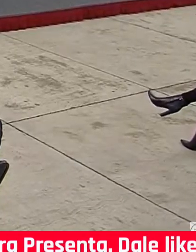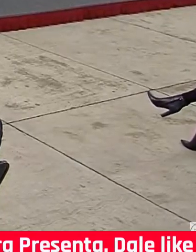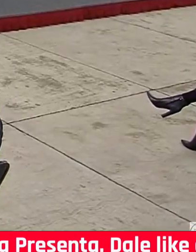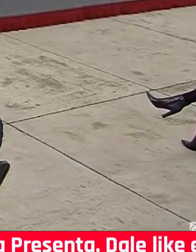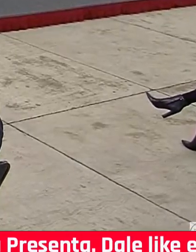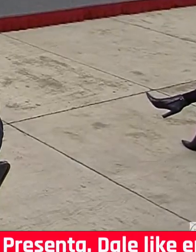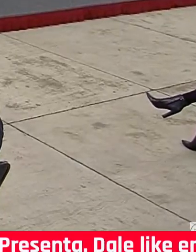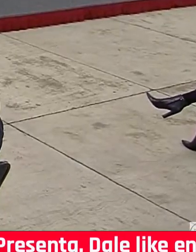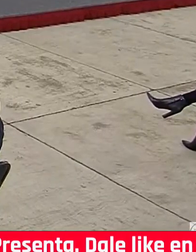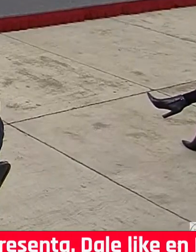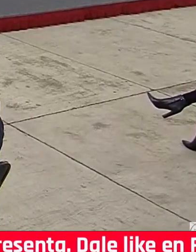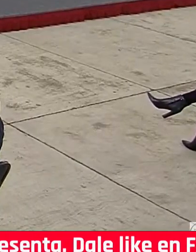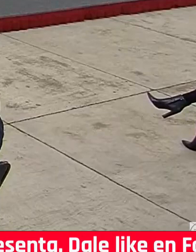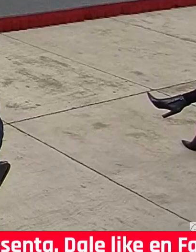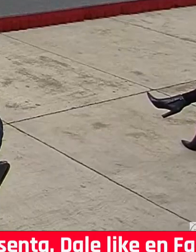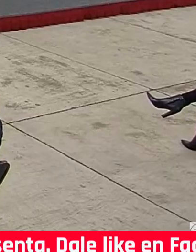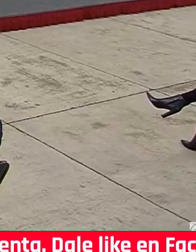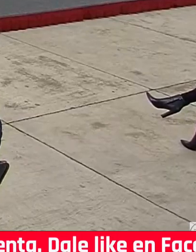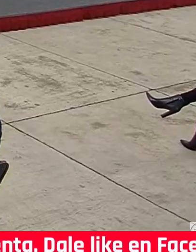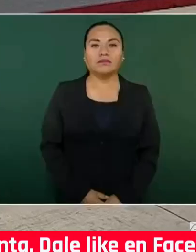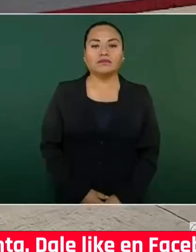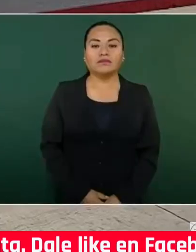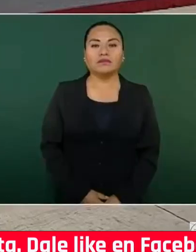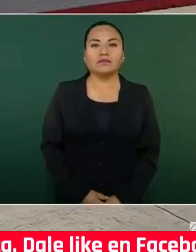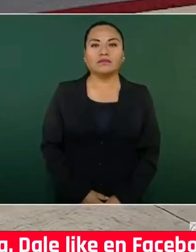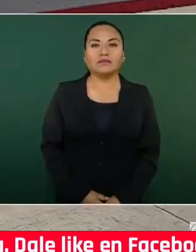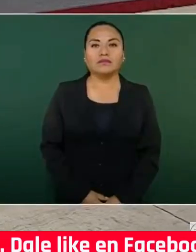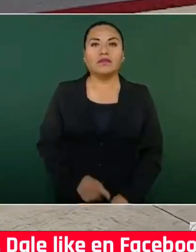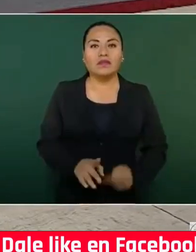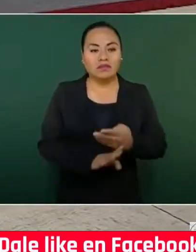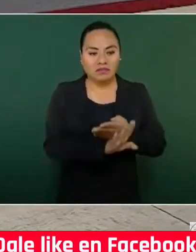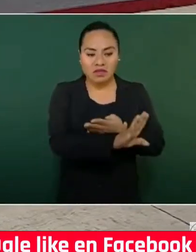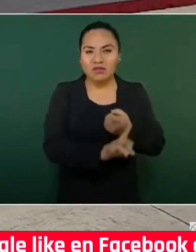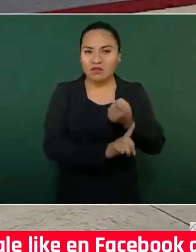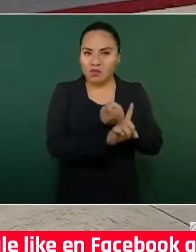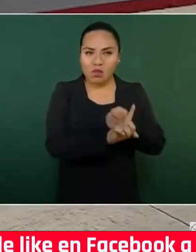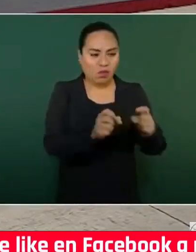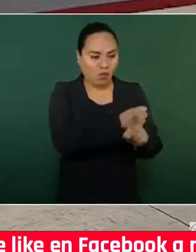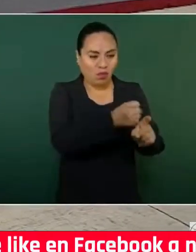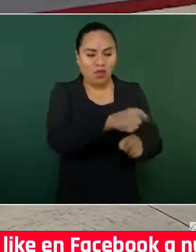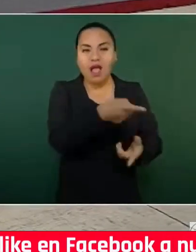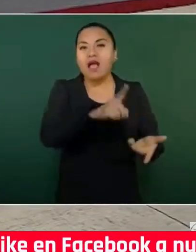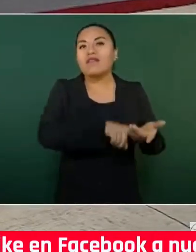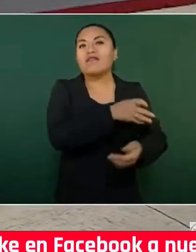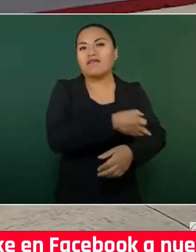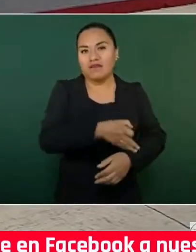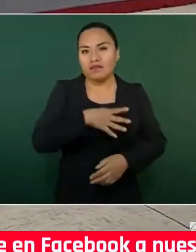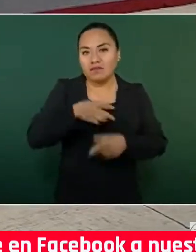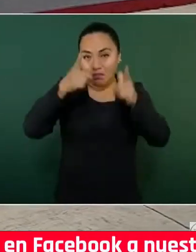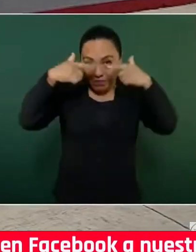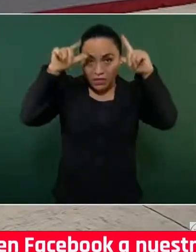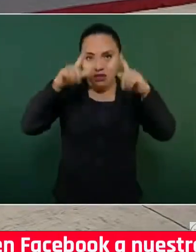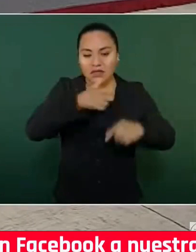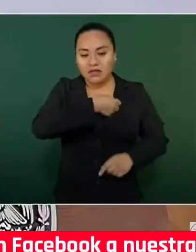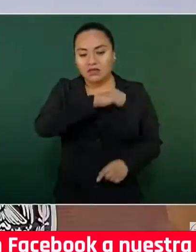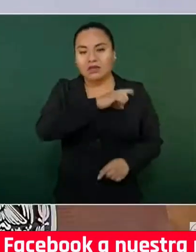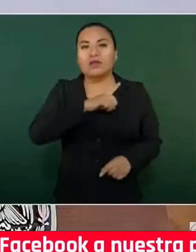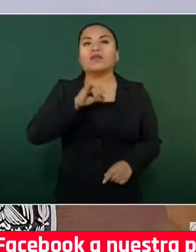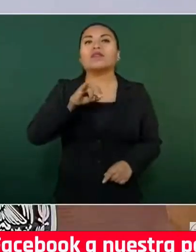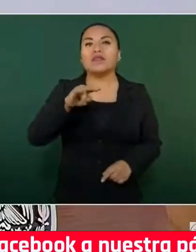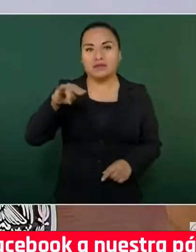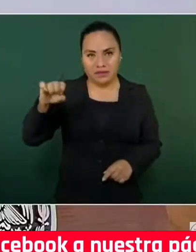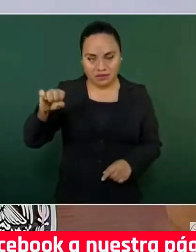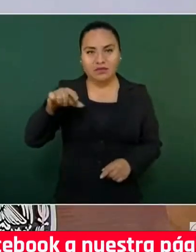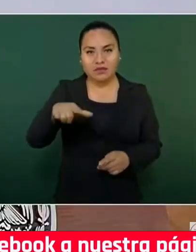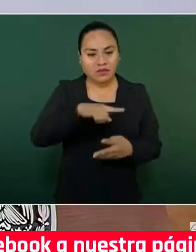son los servicios médicos, son los mismos, pláticas, prevención de violencia, intrafamiliar, etcétera. Marina, Salud y el Instituto Mexicano